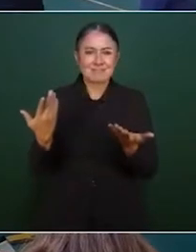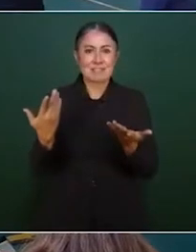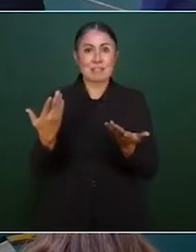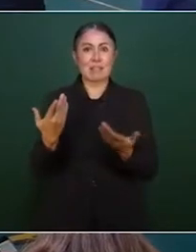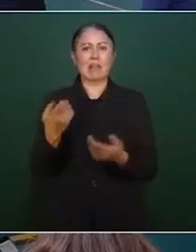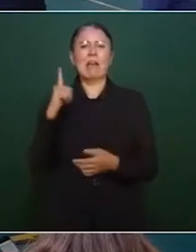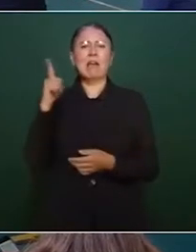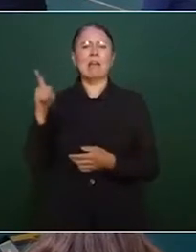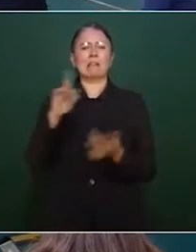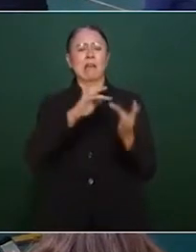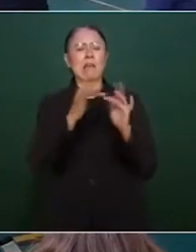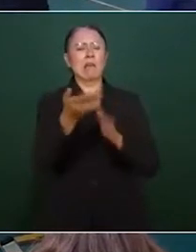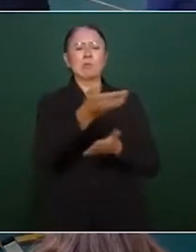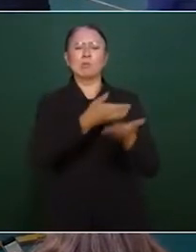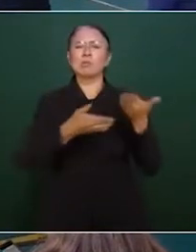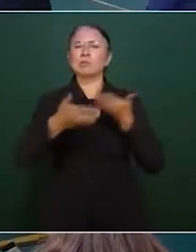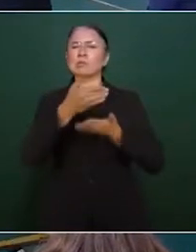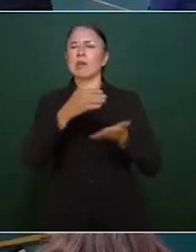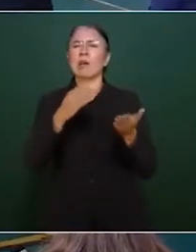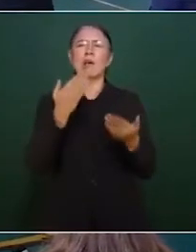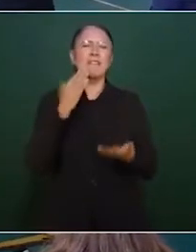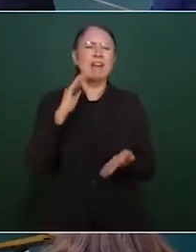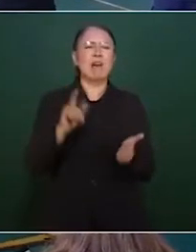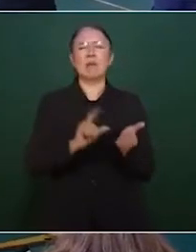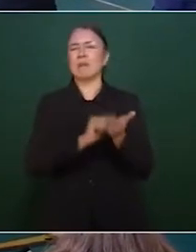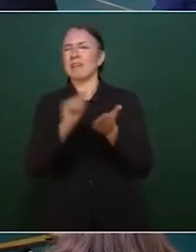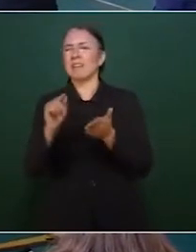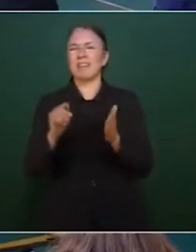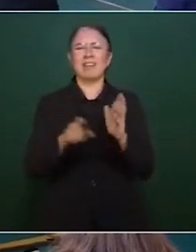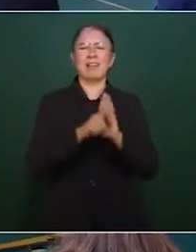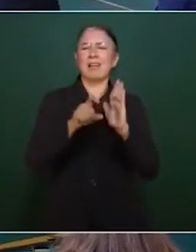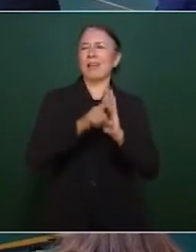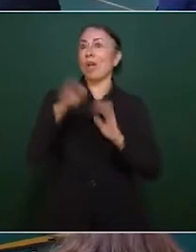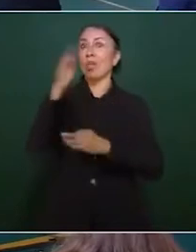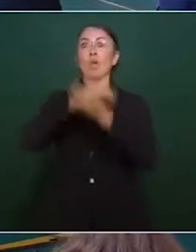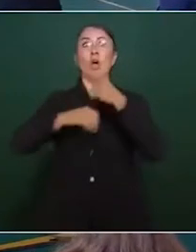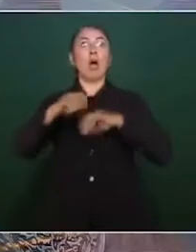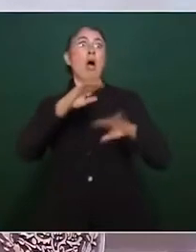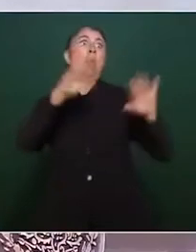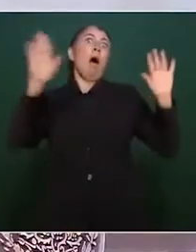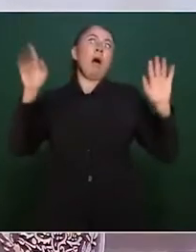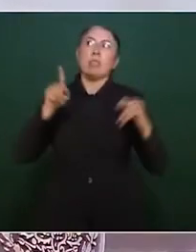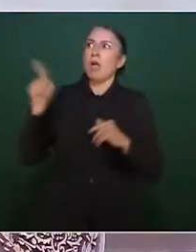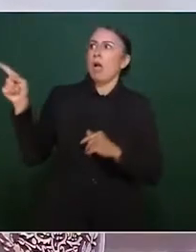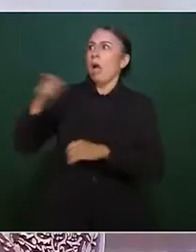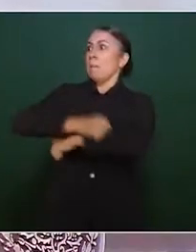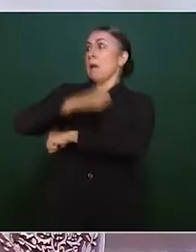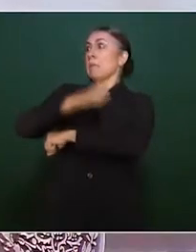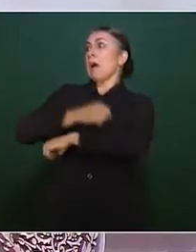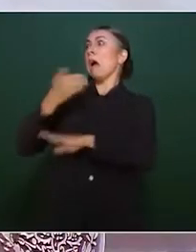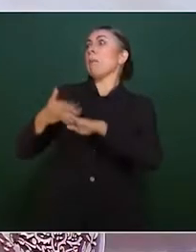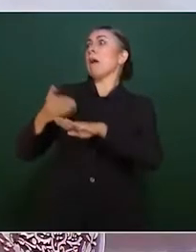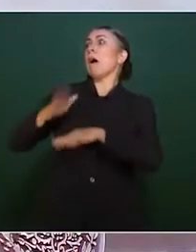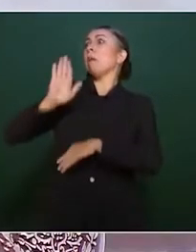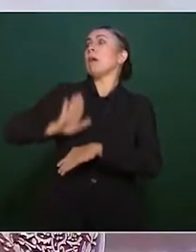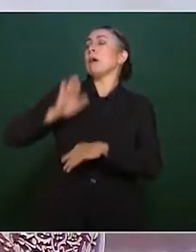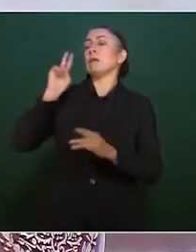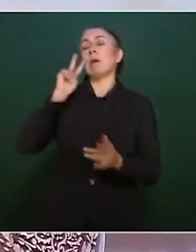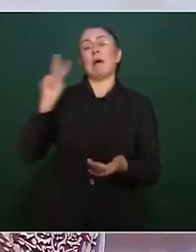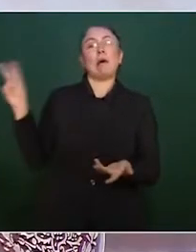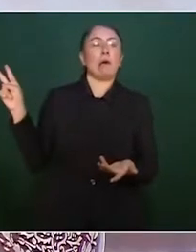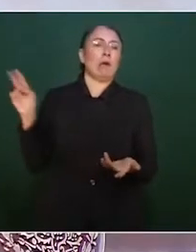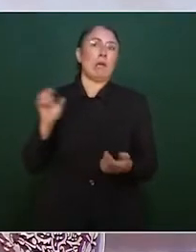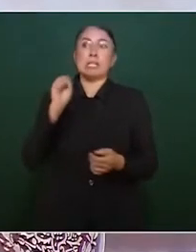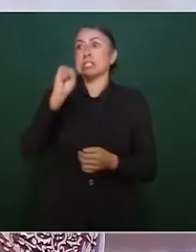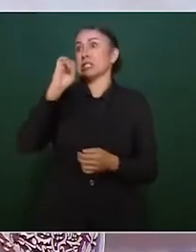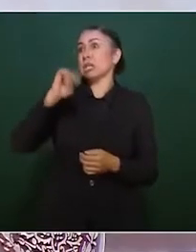sociales y medios de comunicación es que las ventanas se veían en blanco y que el supuesto simulador habría fallado, pues en